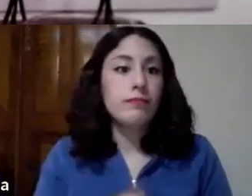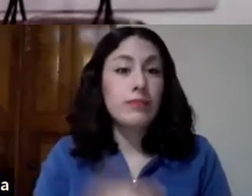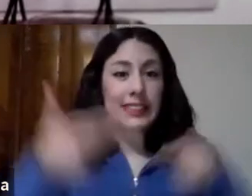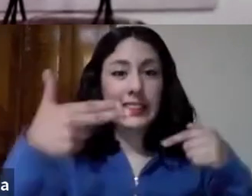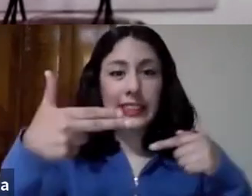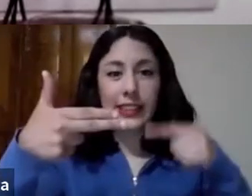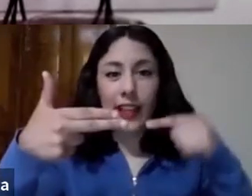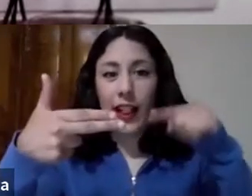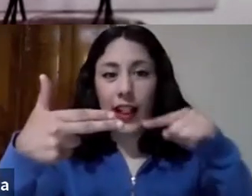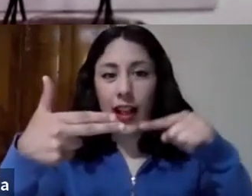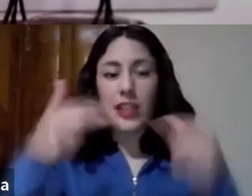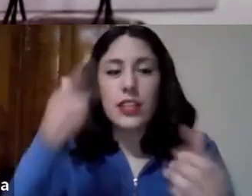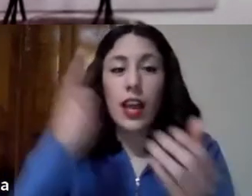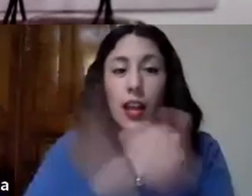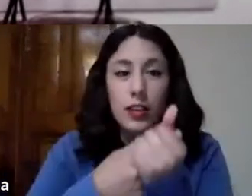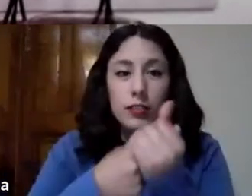Abraham